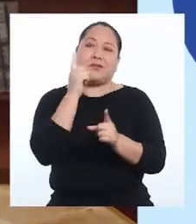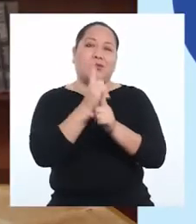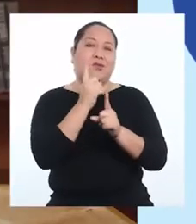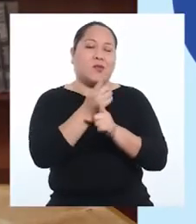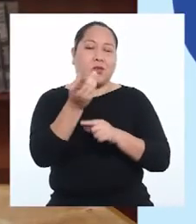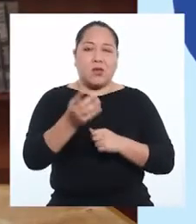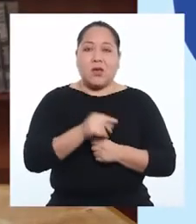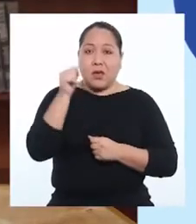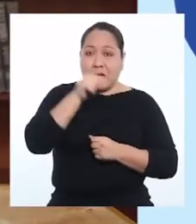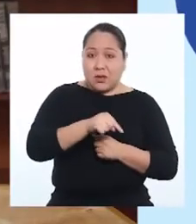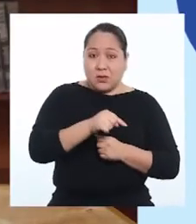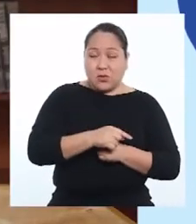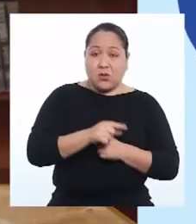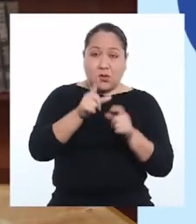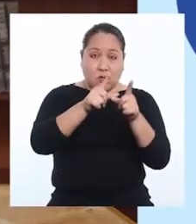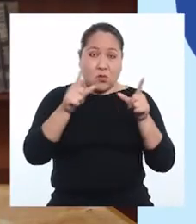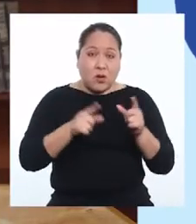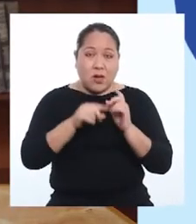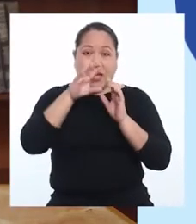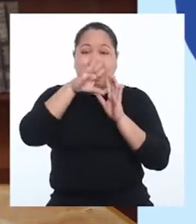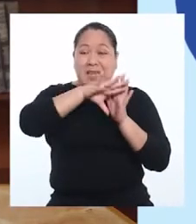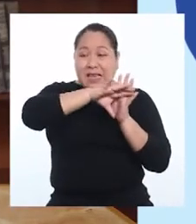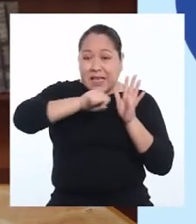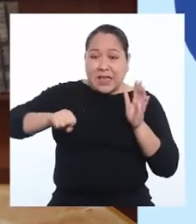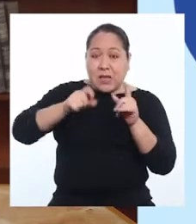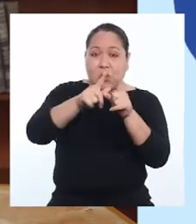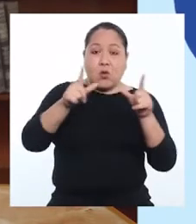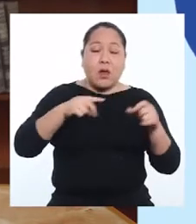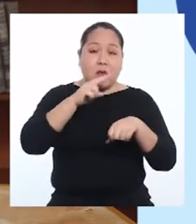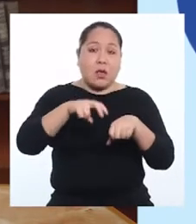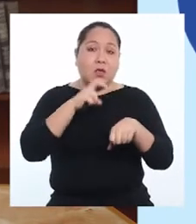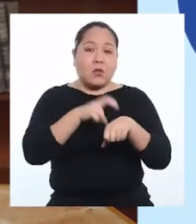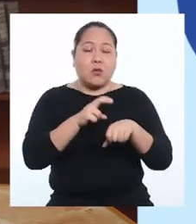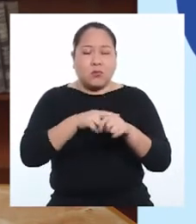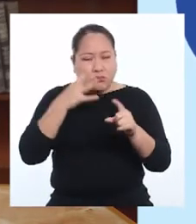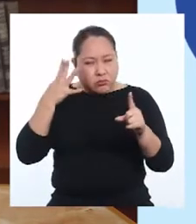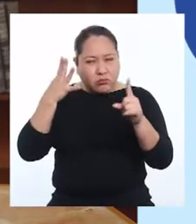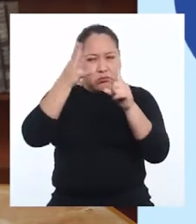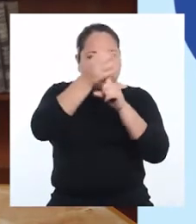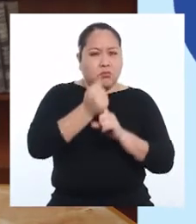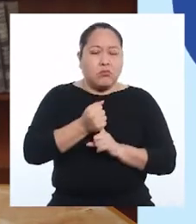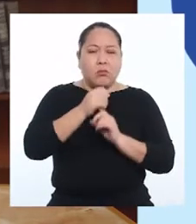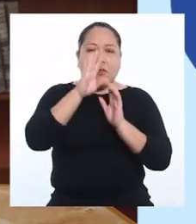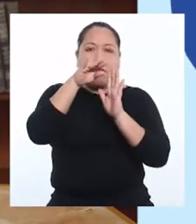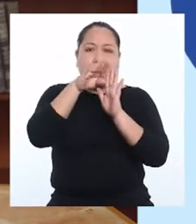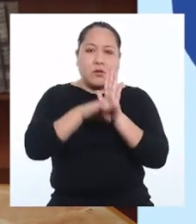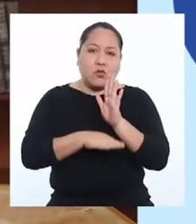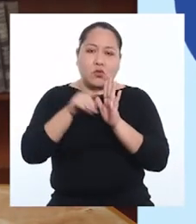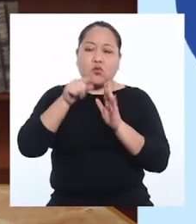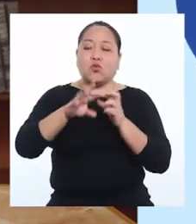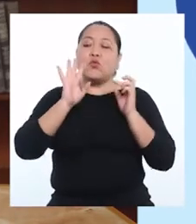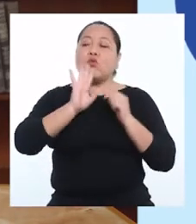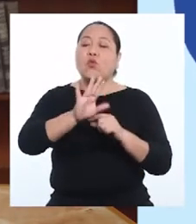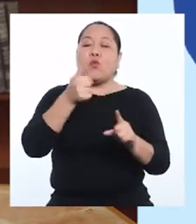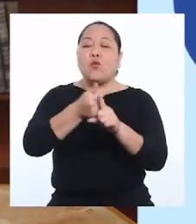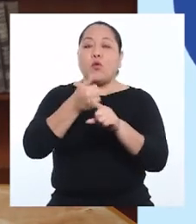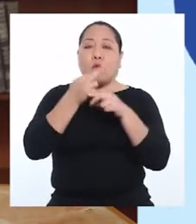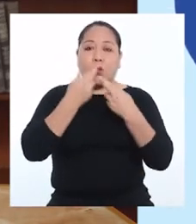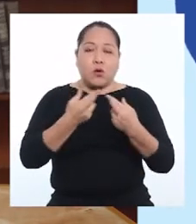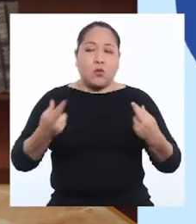es, estos restan espacios naturales con la consiguiente disminución de sus recursos,